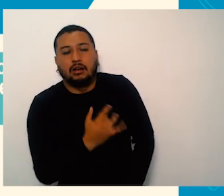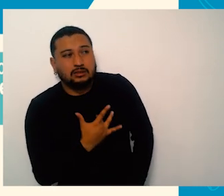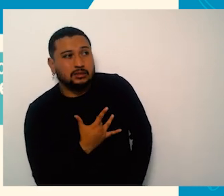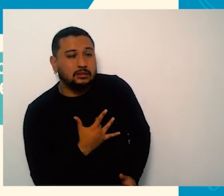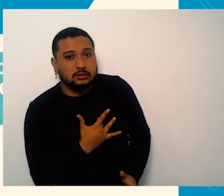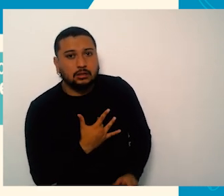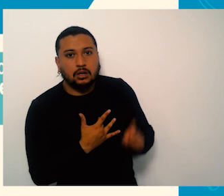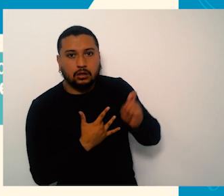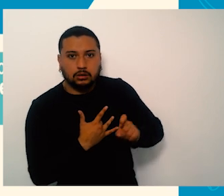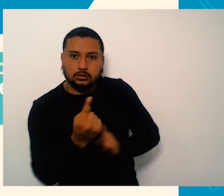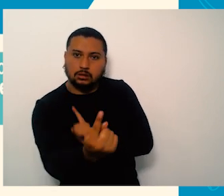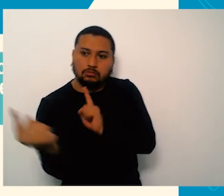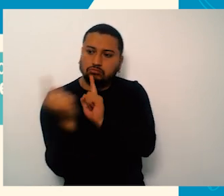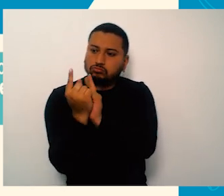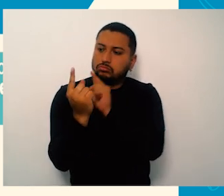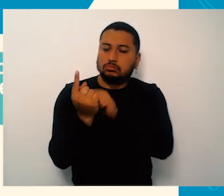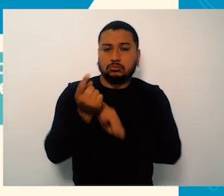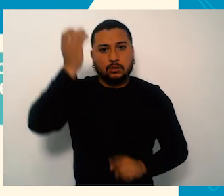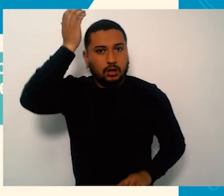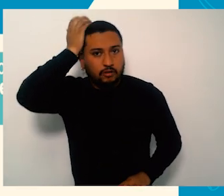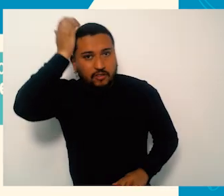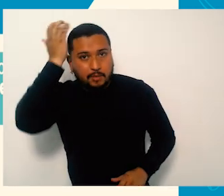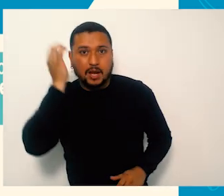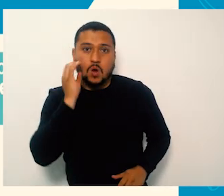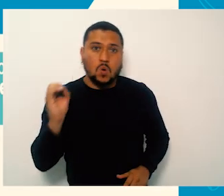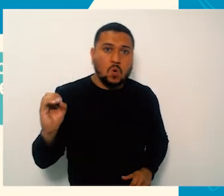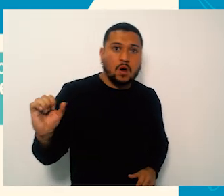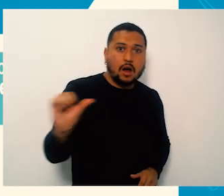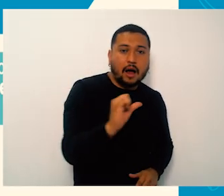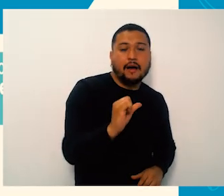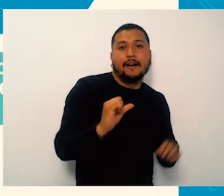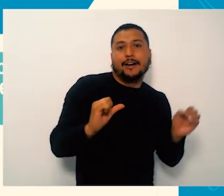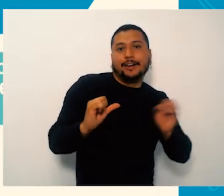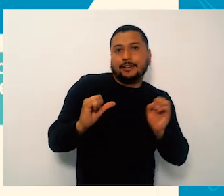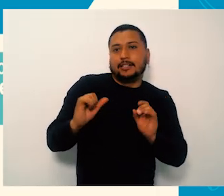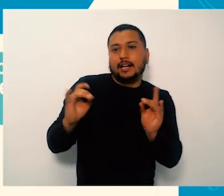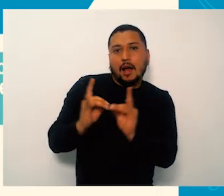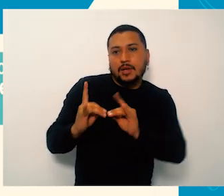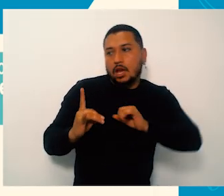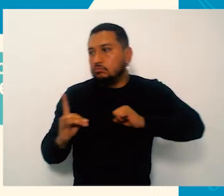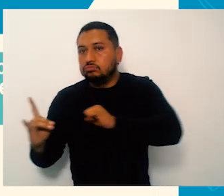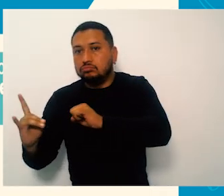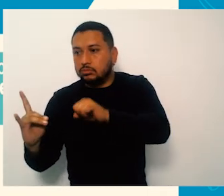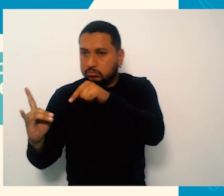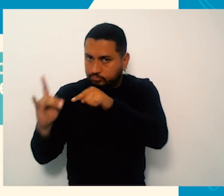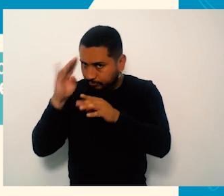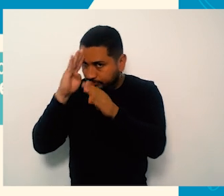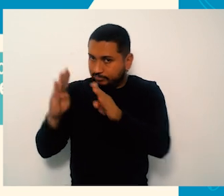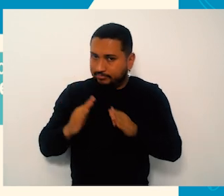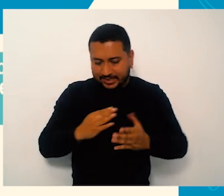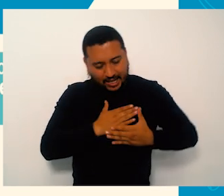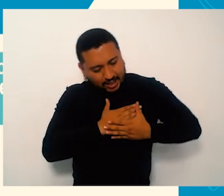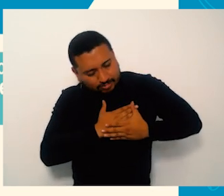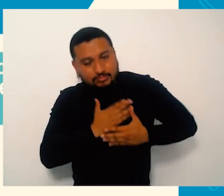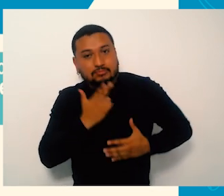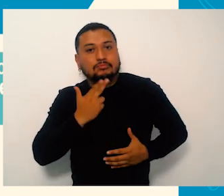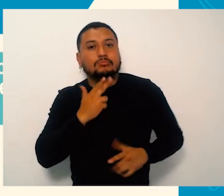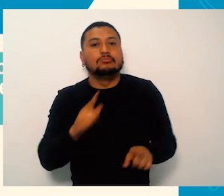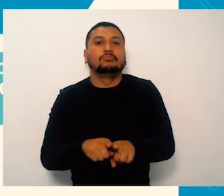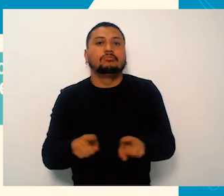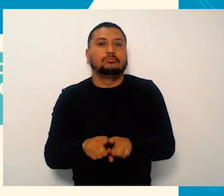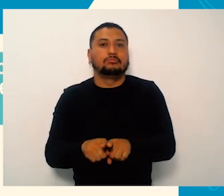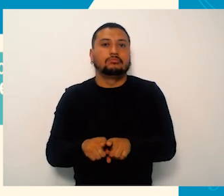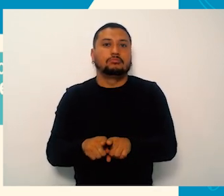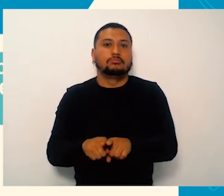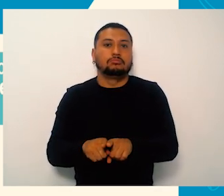que necesite, no más de lo que el paciente necesite, ¿de acuerdo? En la satisfacción del usuario, en fortalecer las